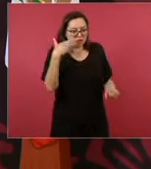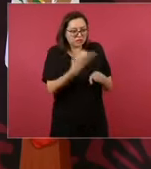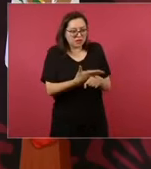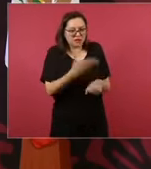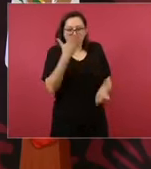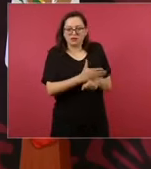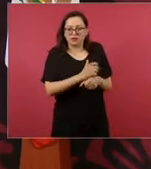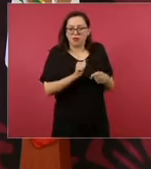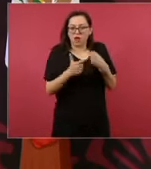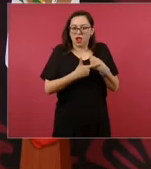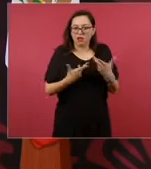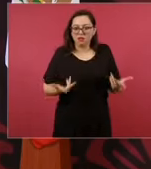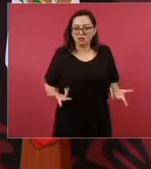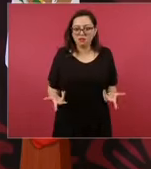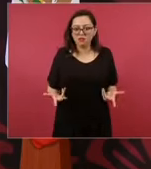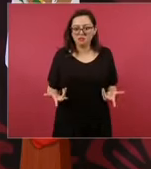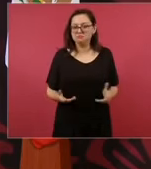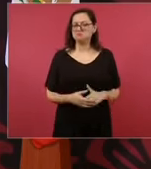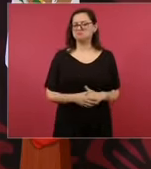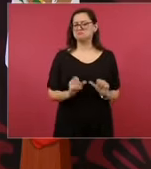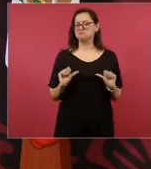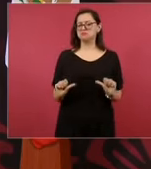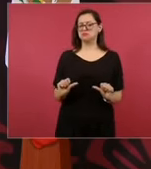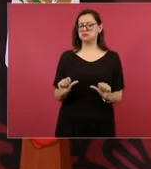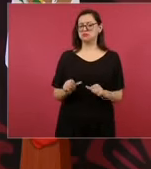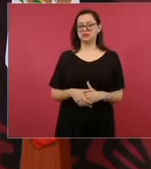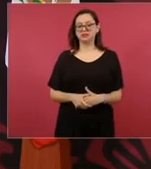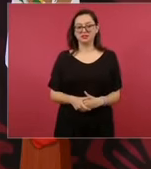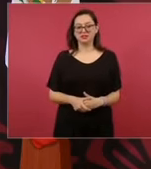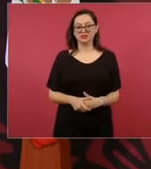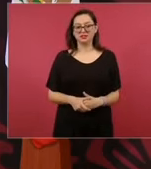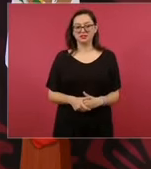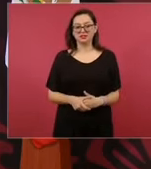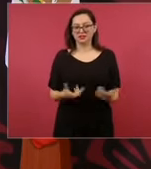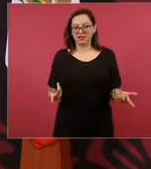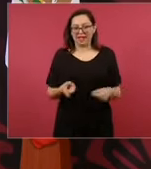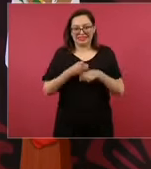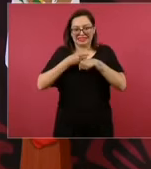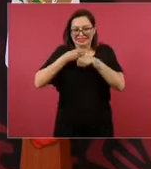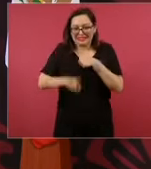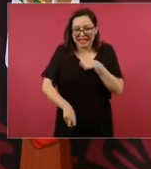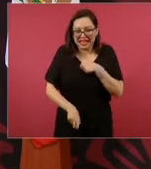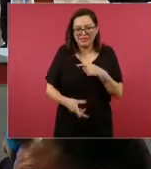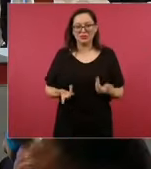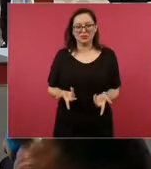que no se causa un daño.